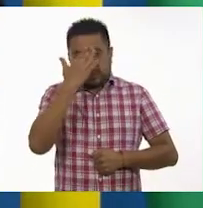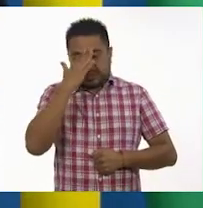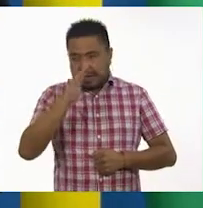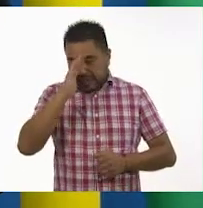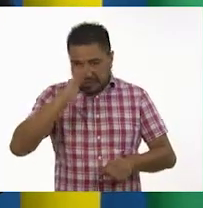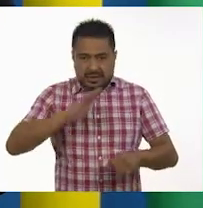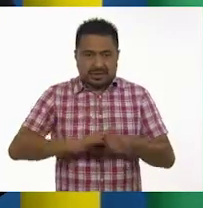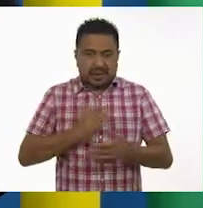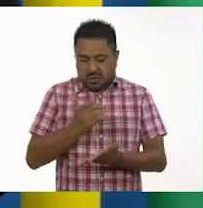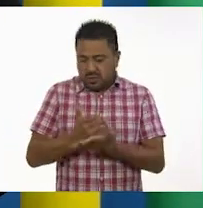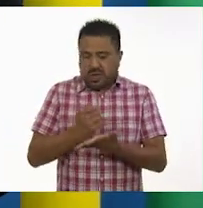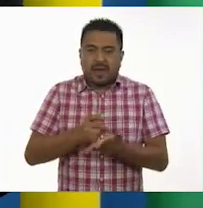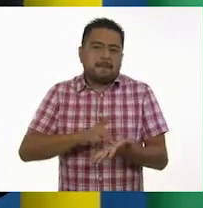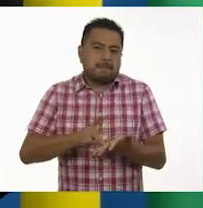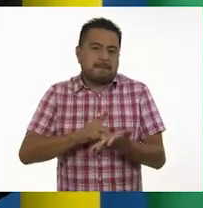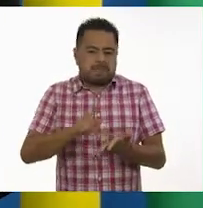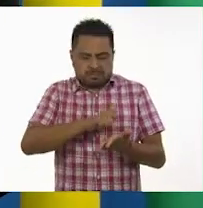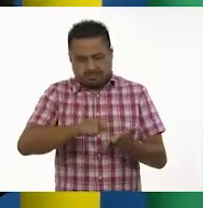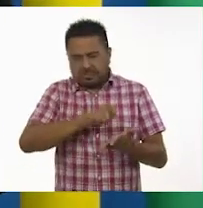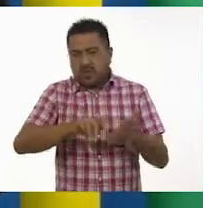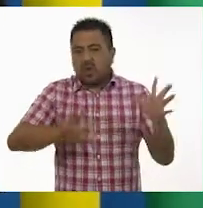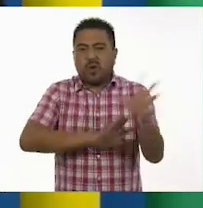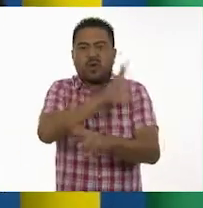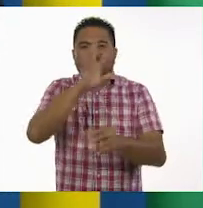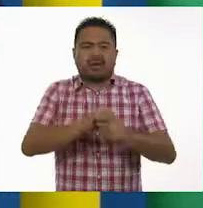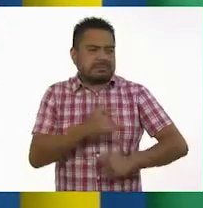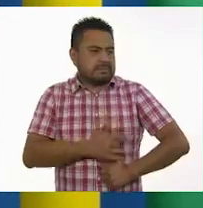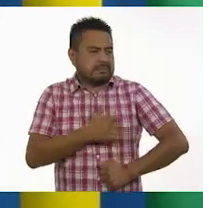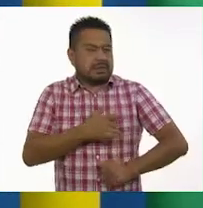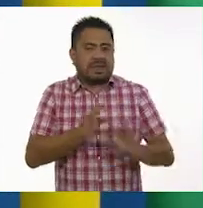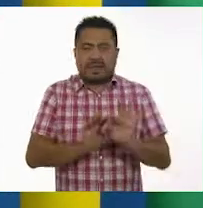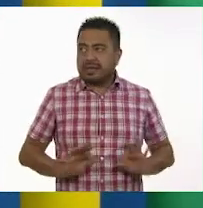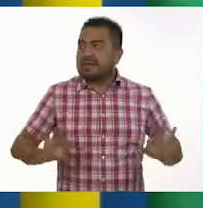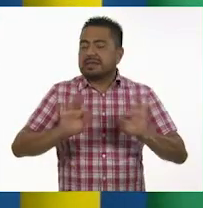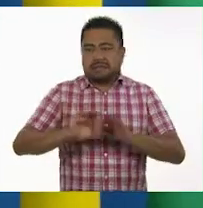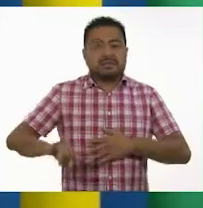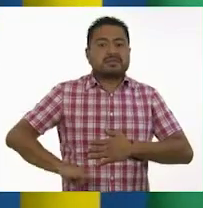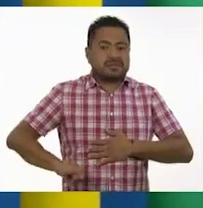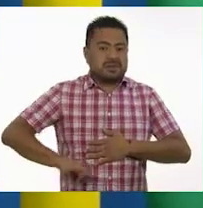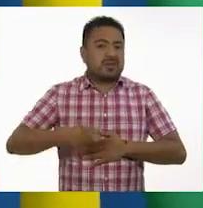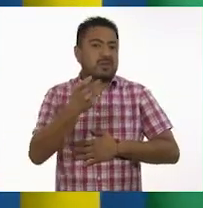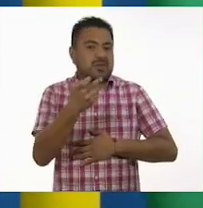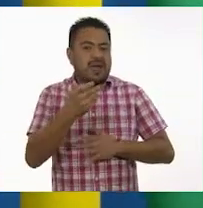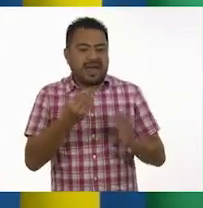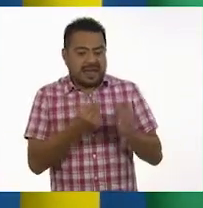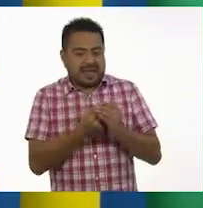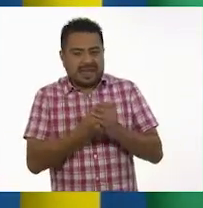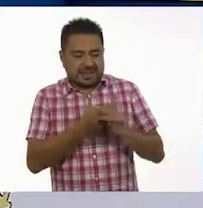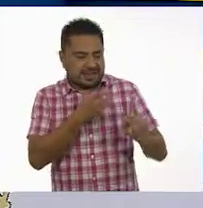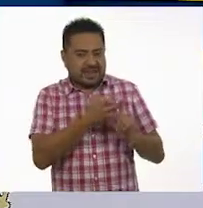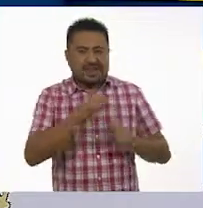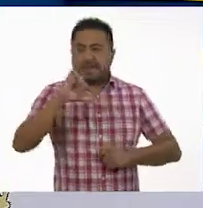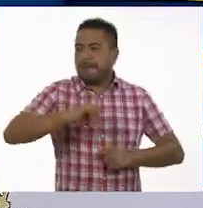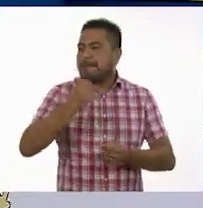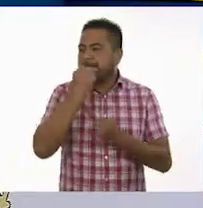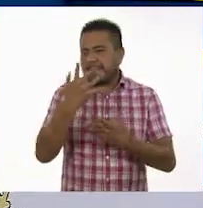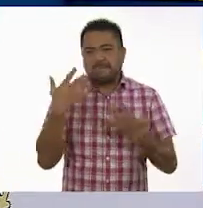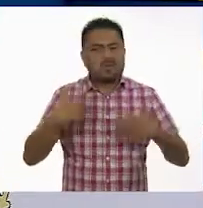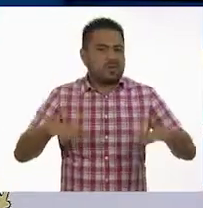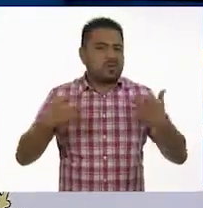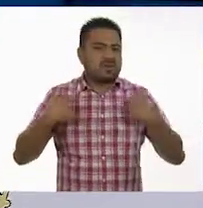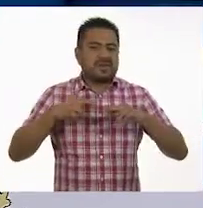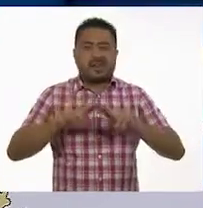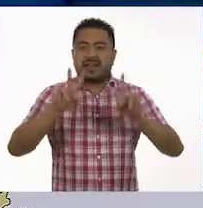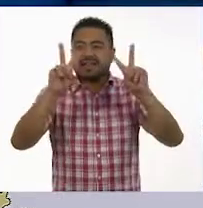cuaderno y bolígrafo para anotar todo lo que les parezca importante o interesante de esta clase. Excelente, profesor.